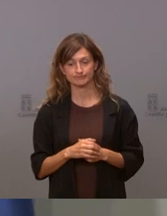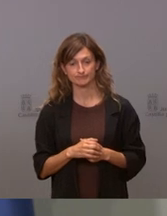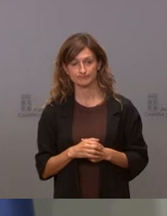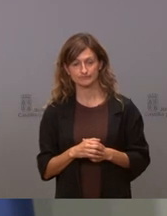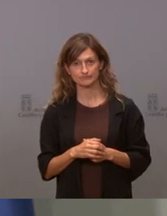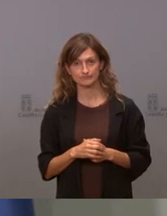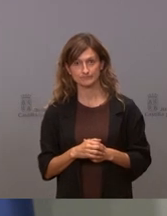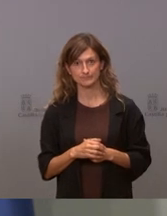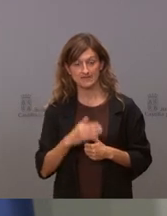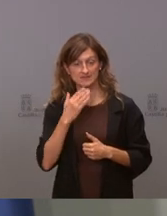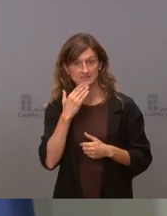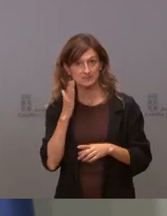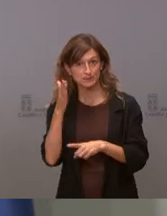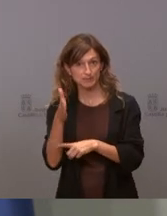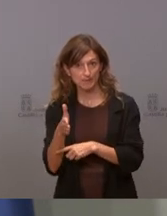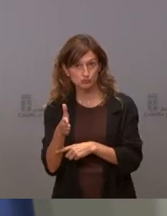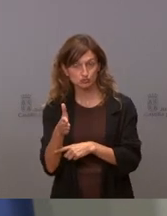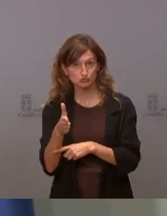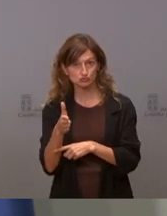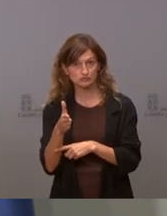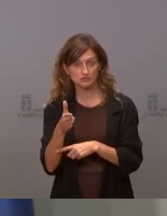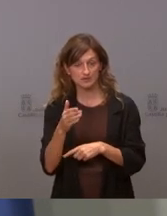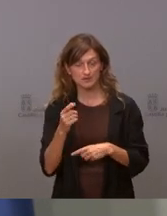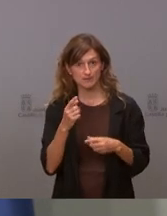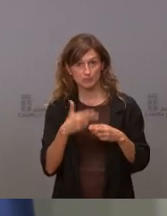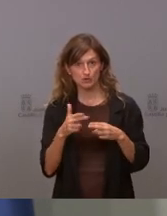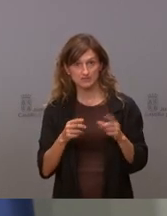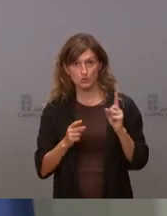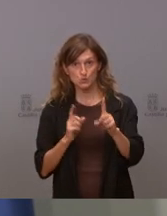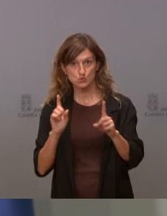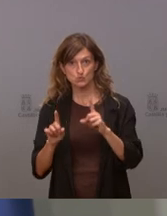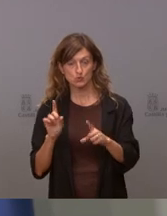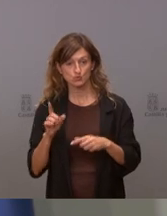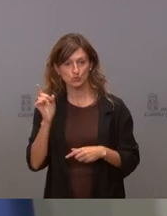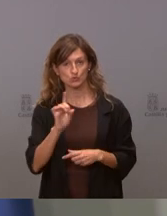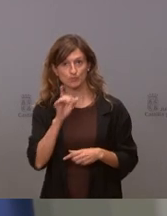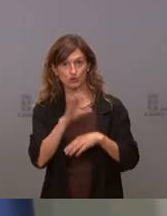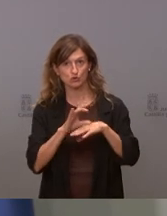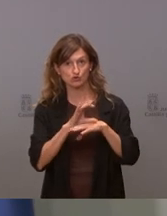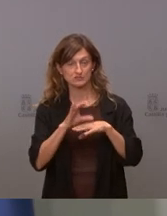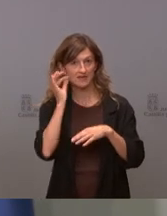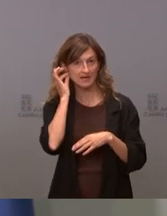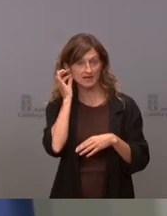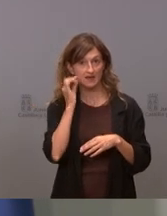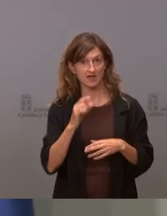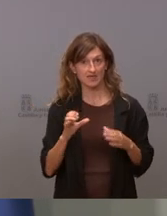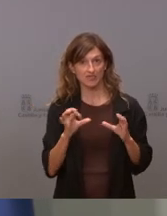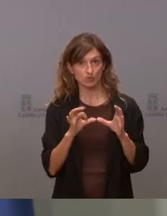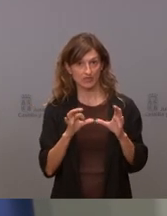si vamos uno de cada partido no es que la consejera es de Ciudadanos